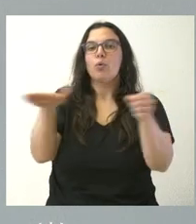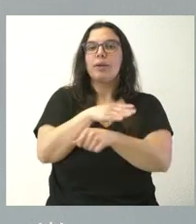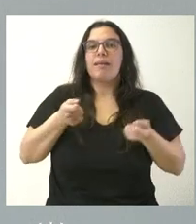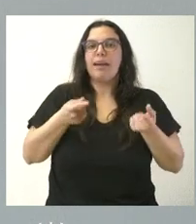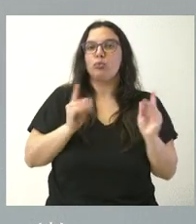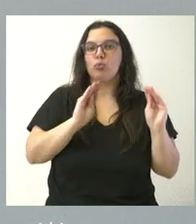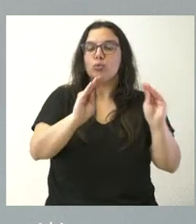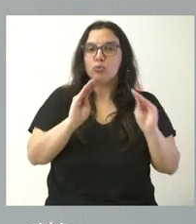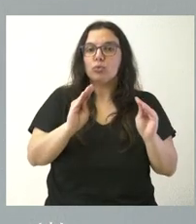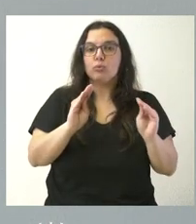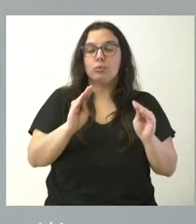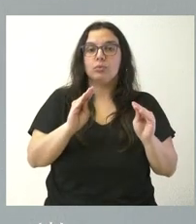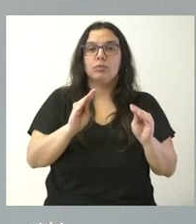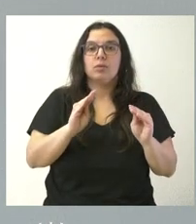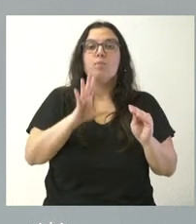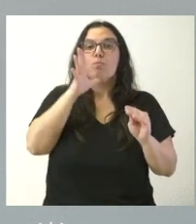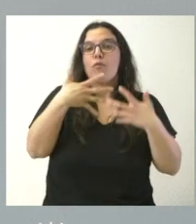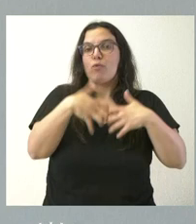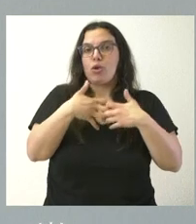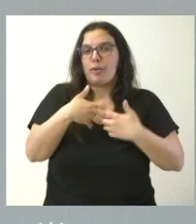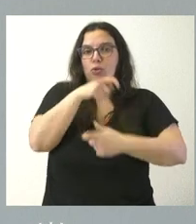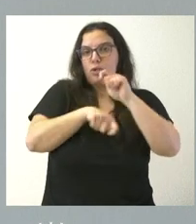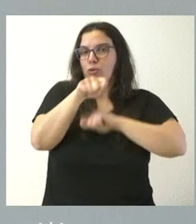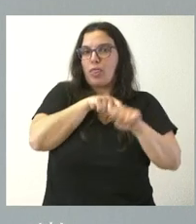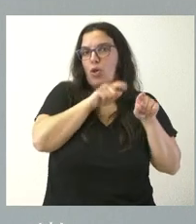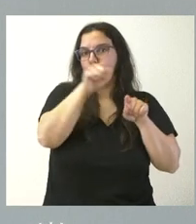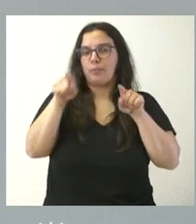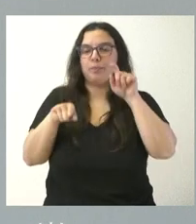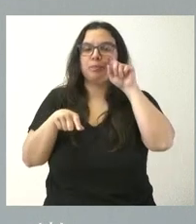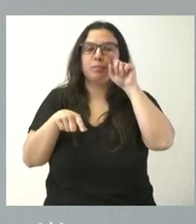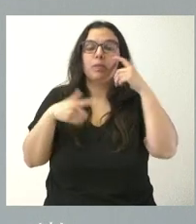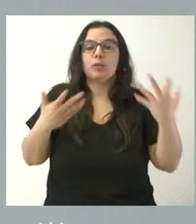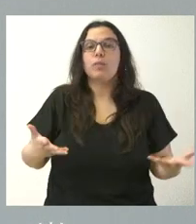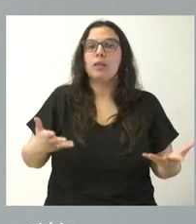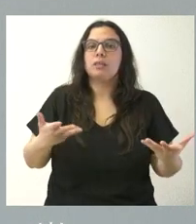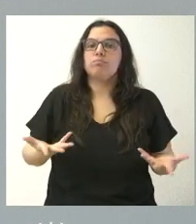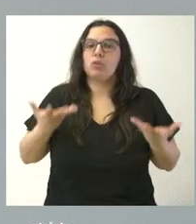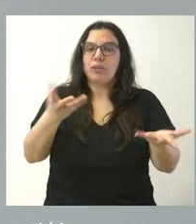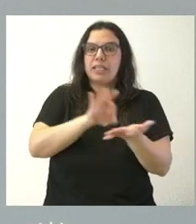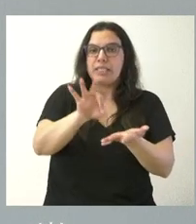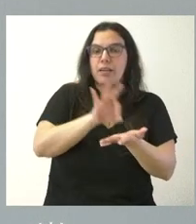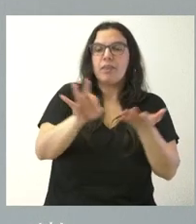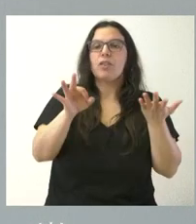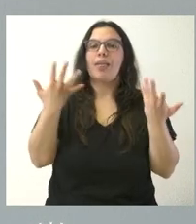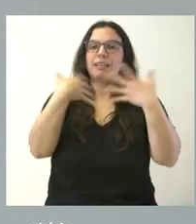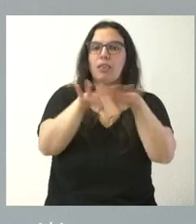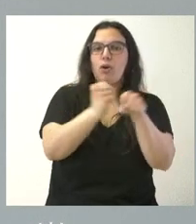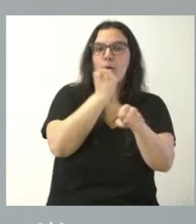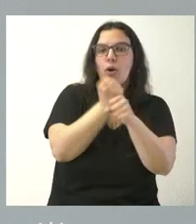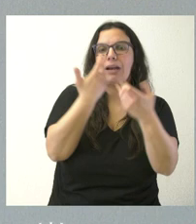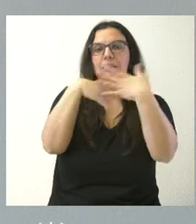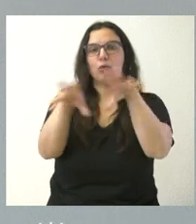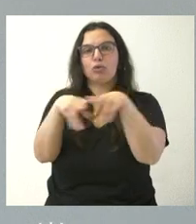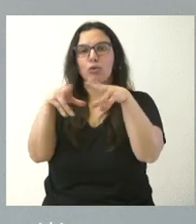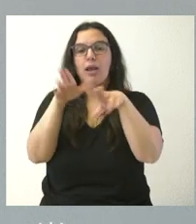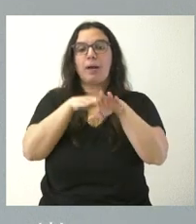derivados del funcionamiento de estas asociaciones y, por tanto, prestar un servicio de integración laboral y social a